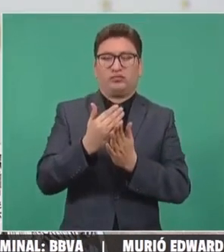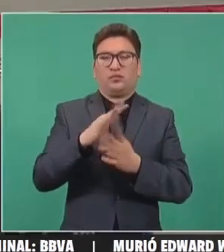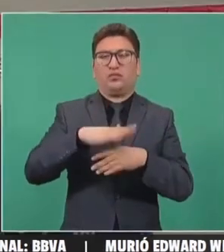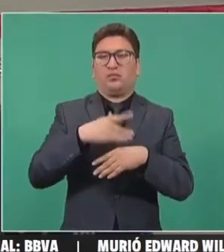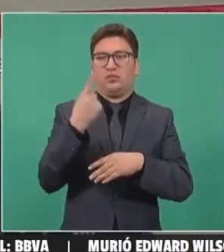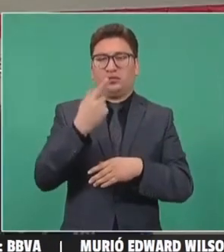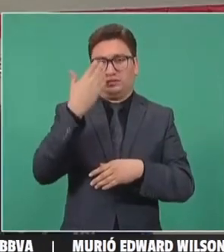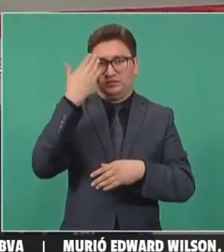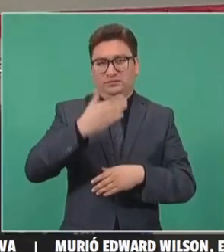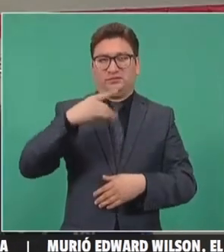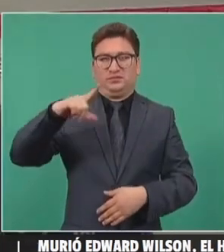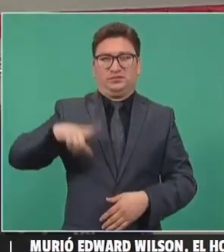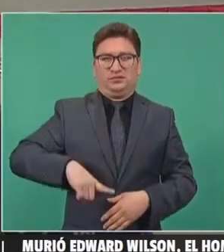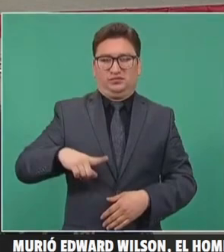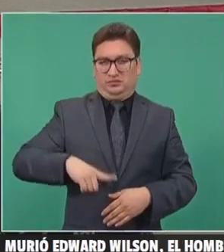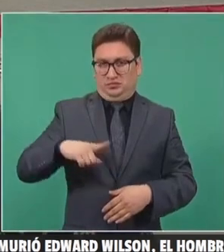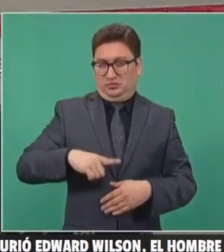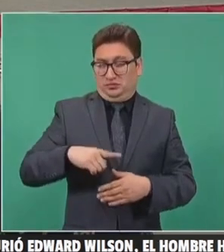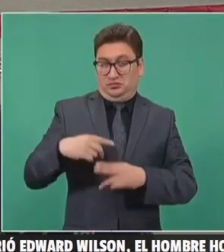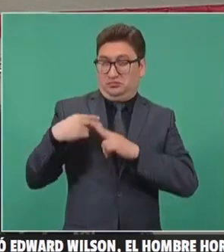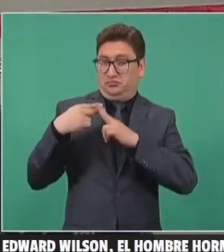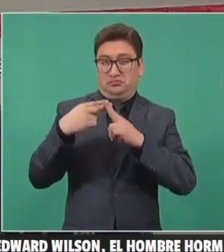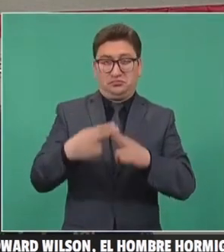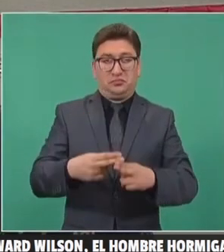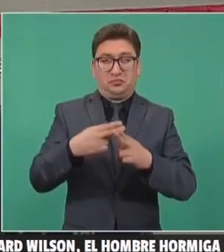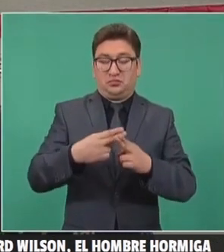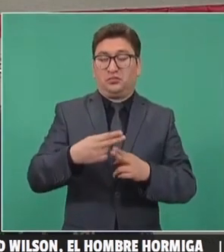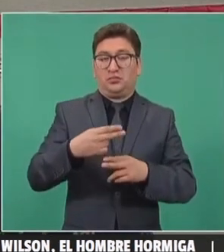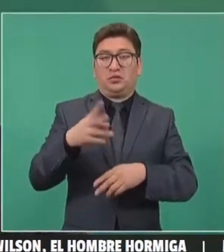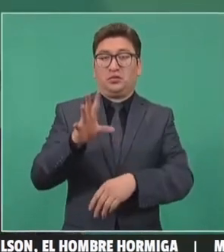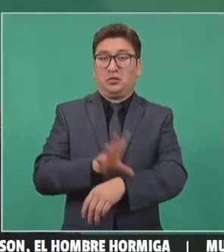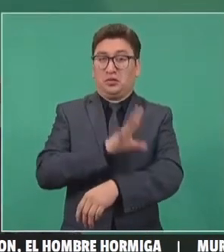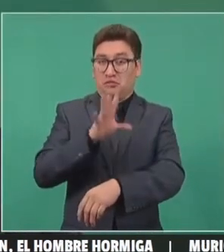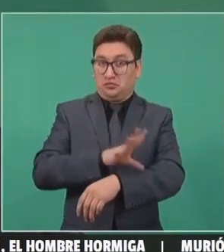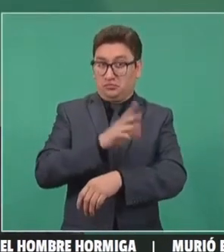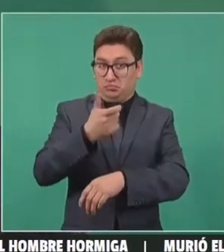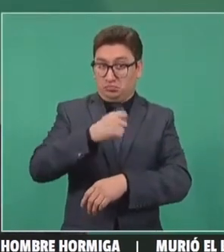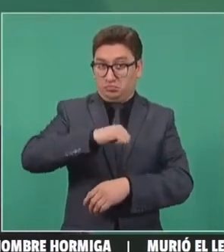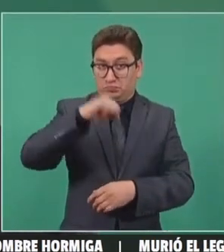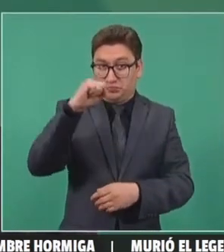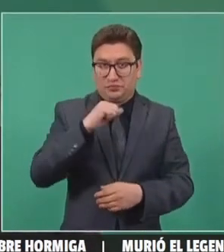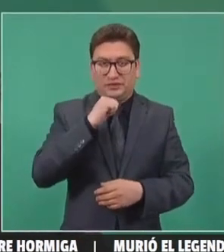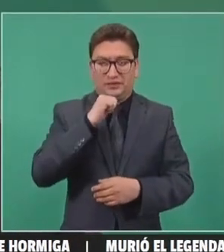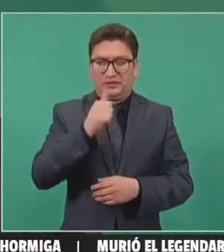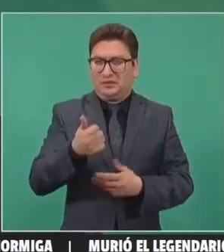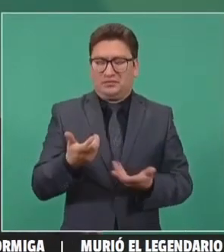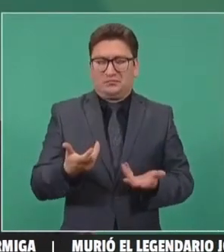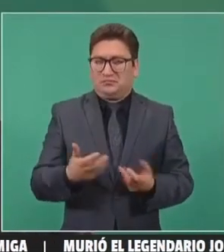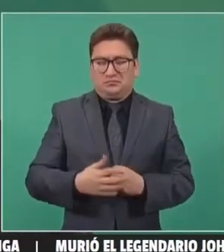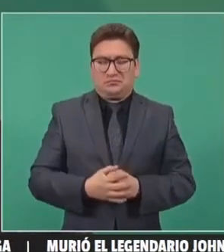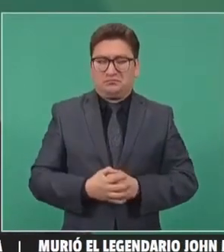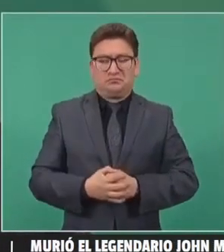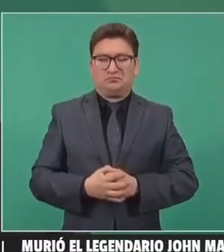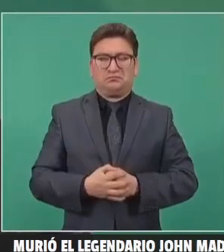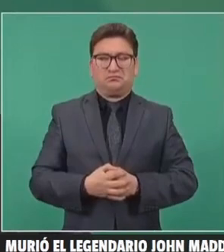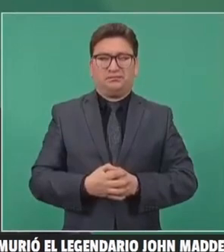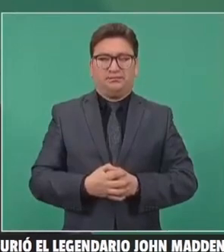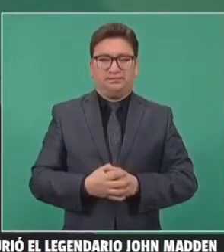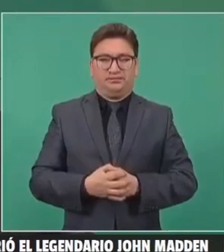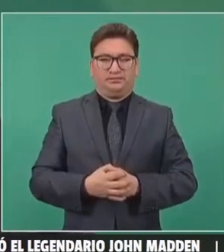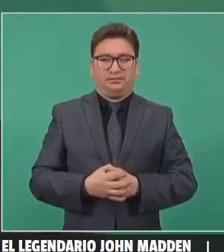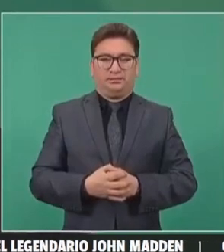durante este gobierno no han subido los precios de la electricidad en términos reales.